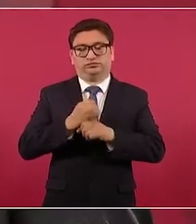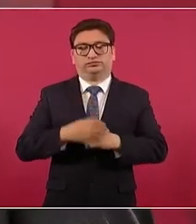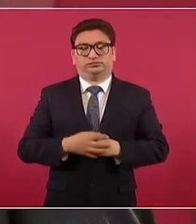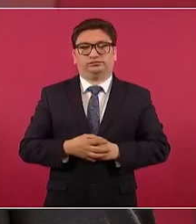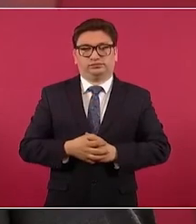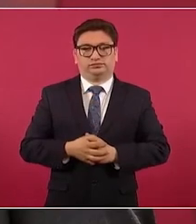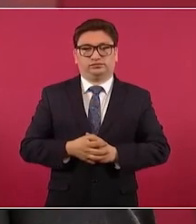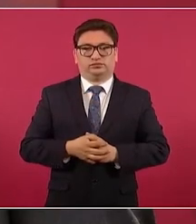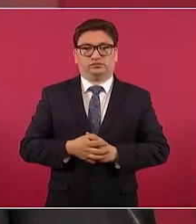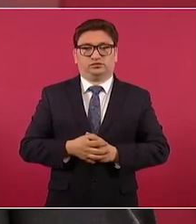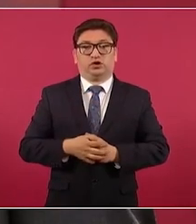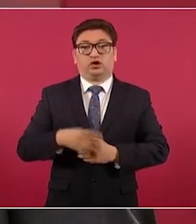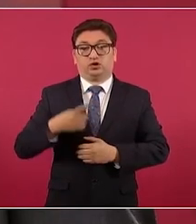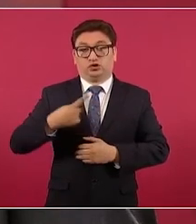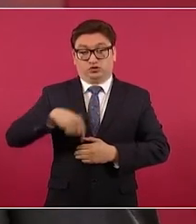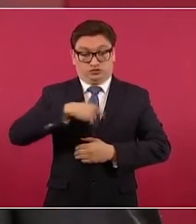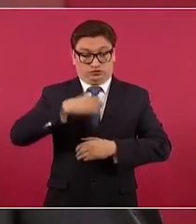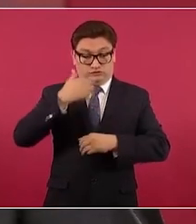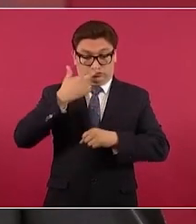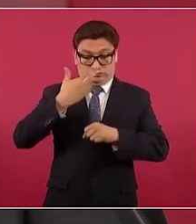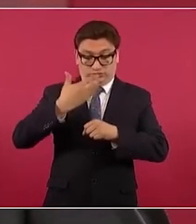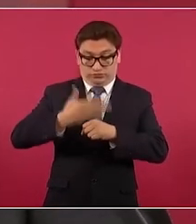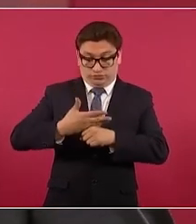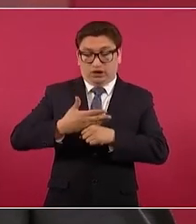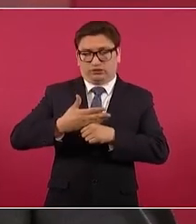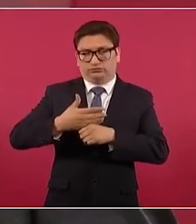nos corresponde.